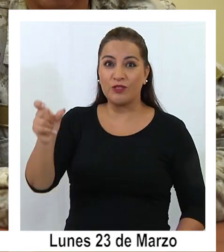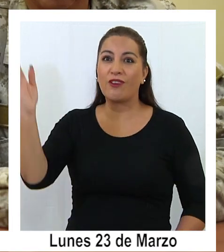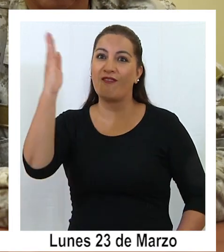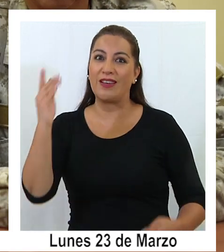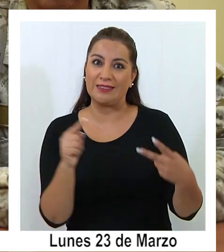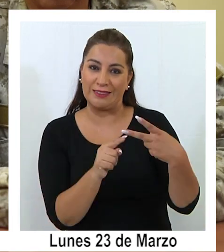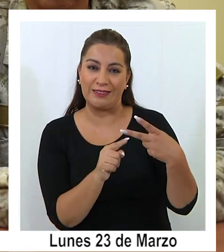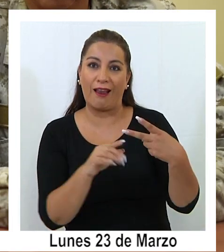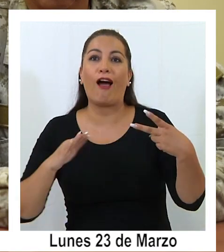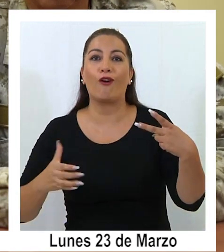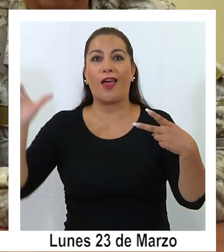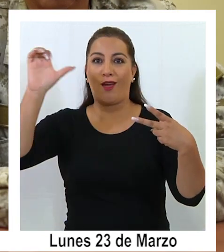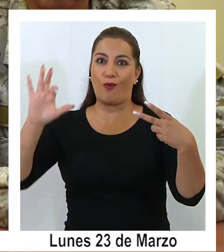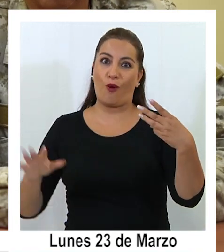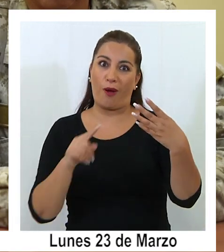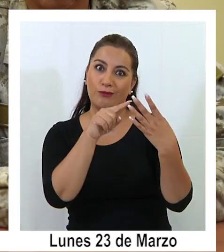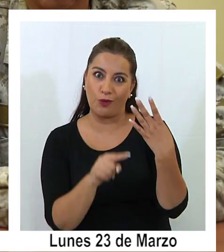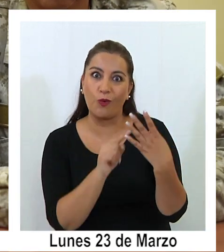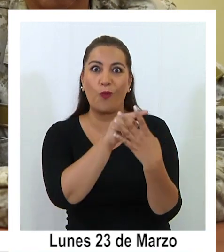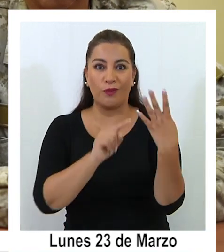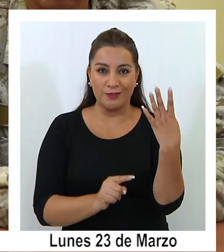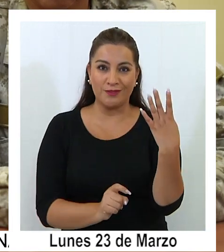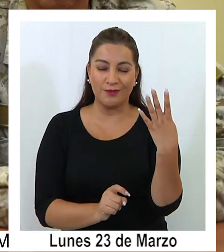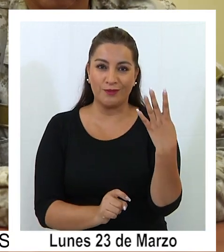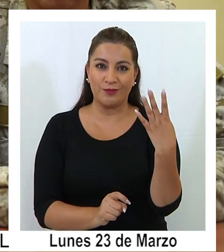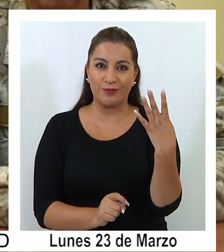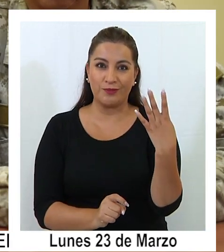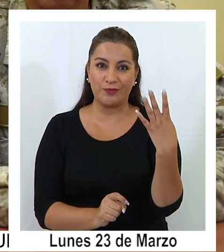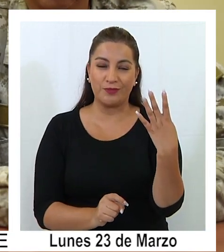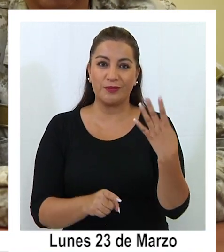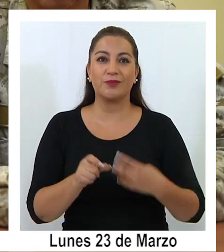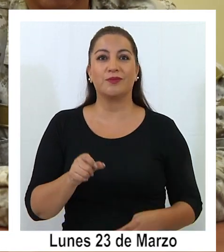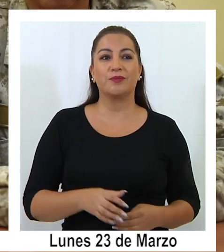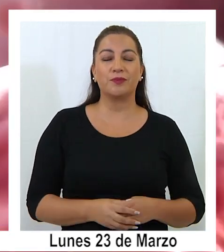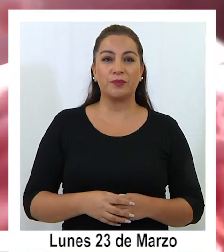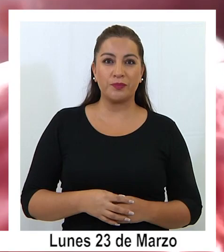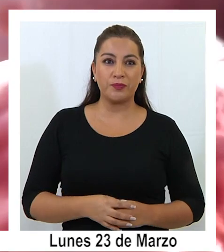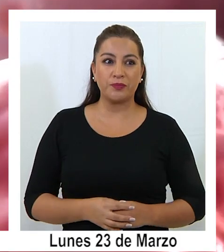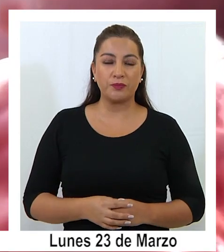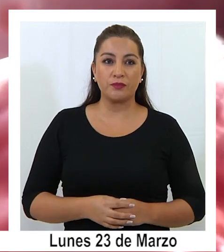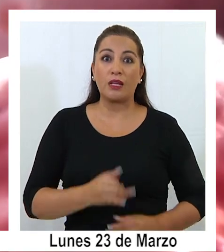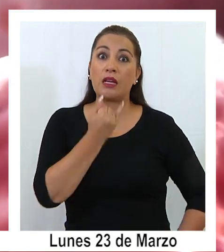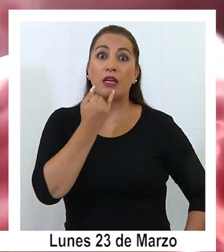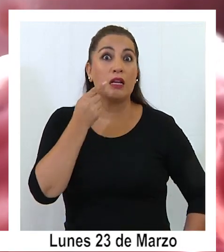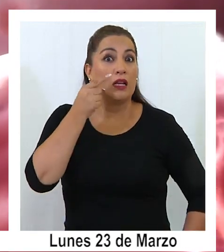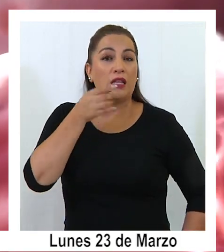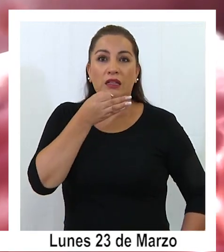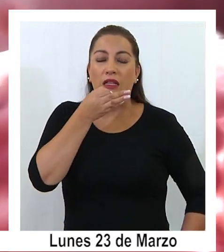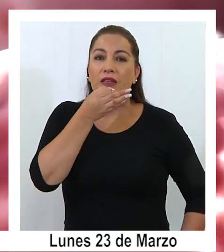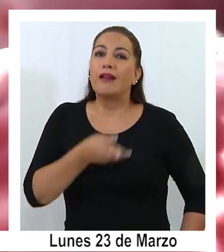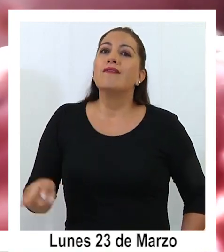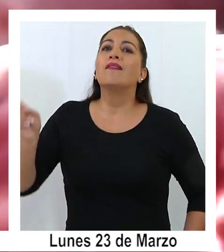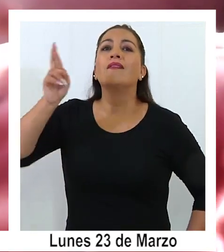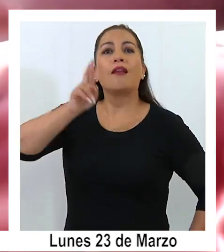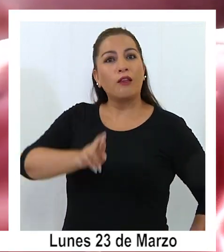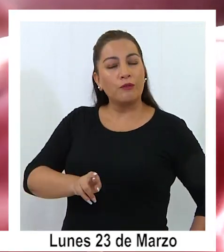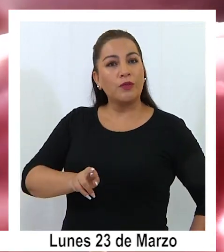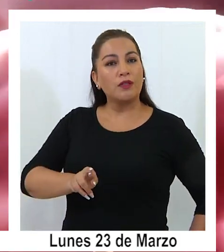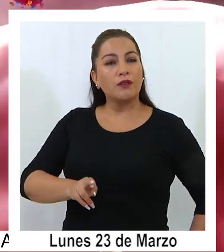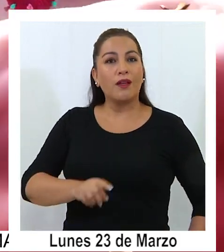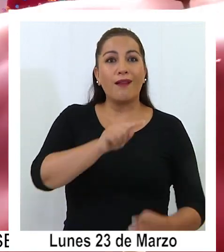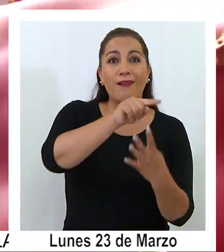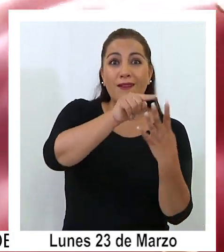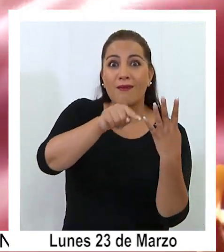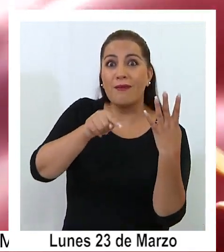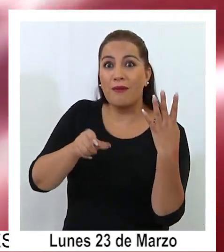desde Brasil, y ahora desde Europa, esta pareja de matrimonio. El intendente hizo hincapié en que todos los